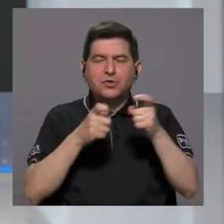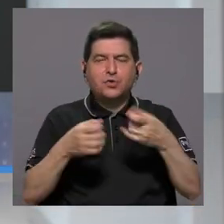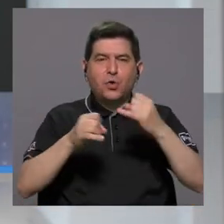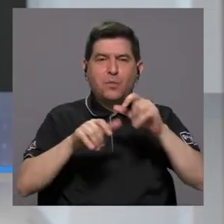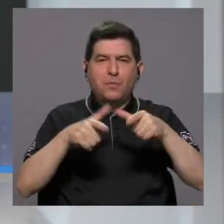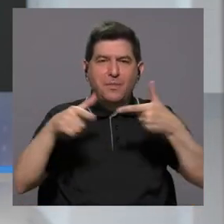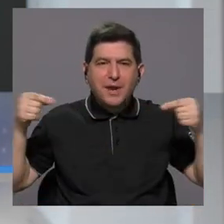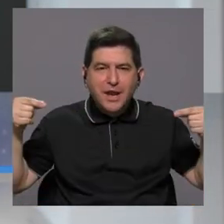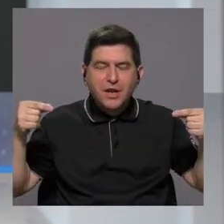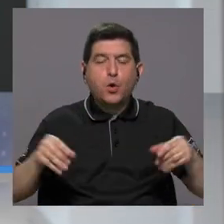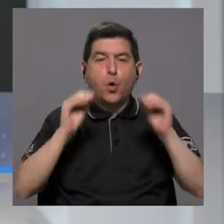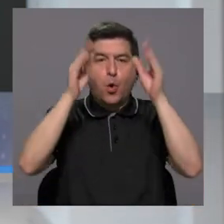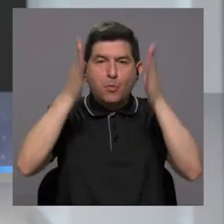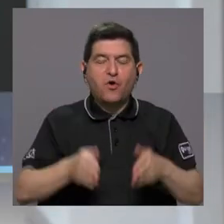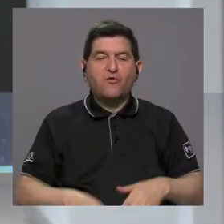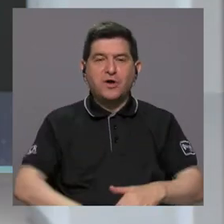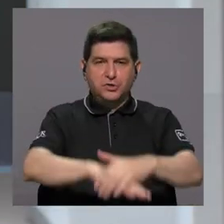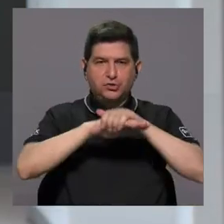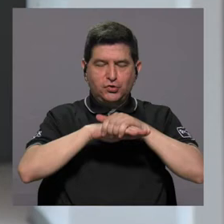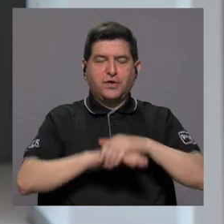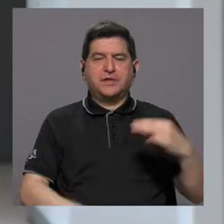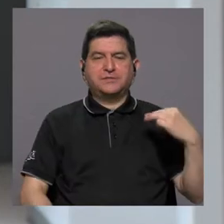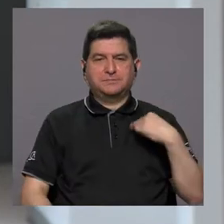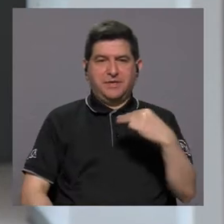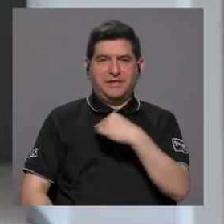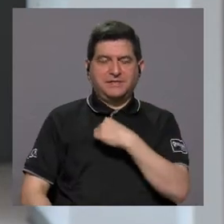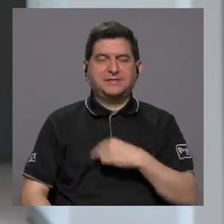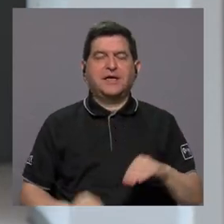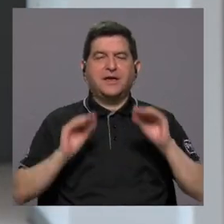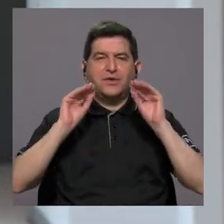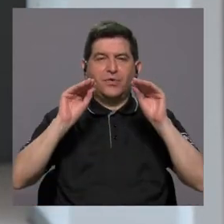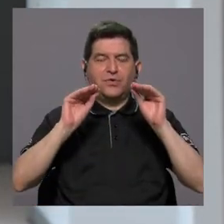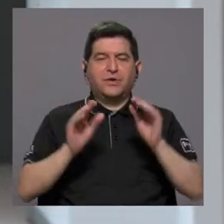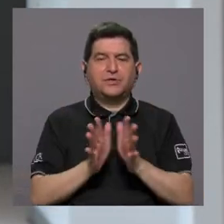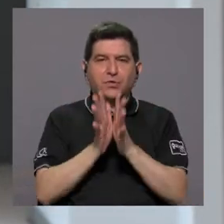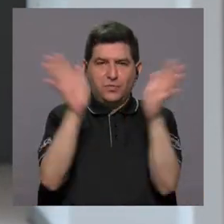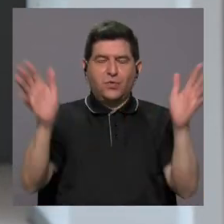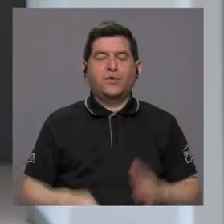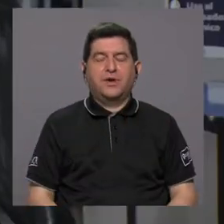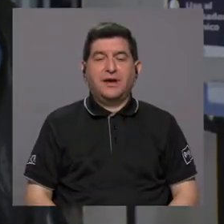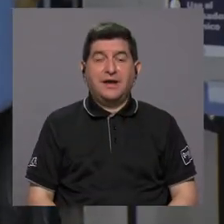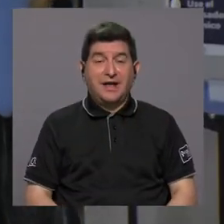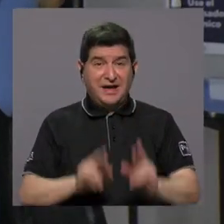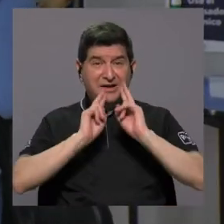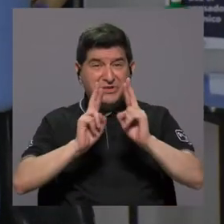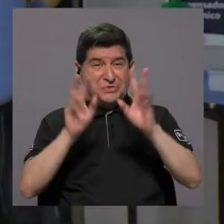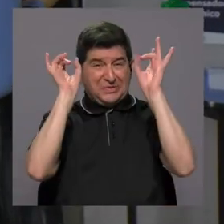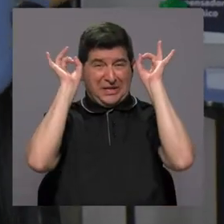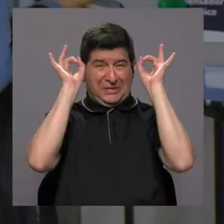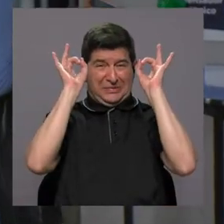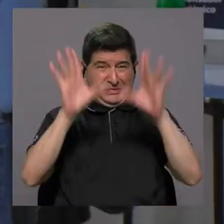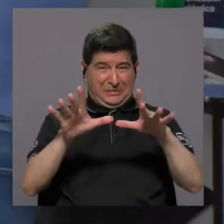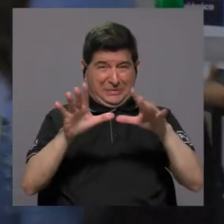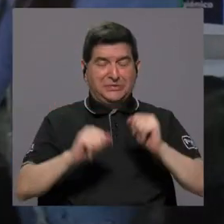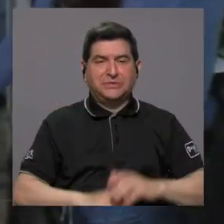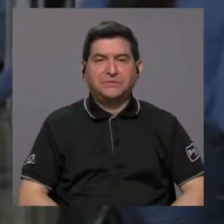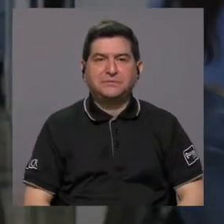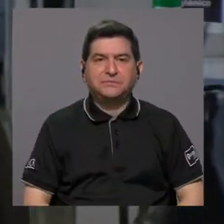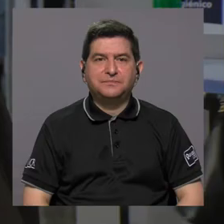lingüístico en los profesores de inglés del Ministerio de Educación Pública, con resultados realmente lamentables.